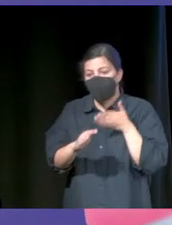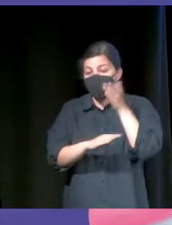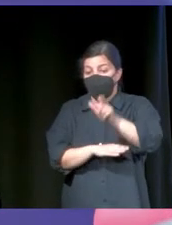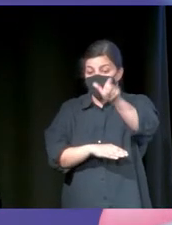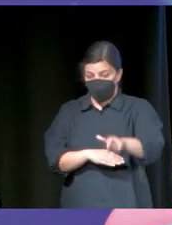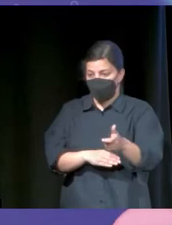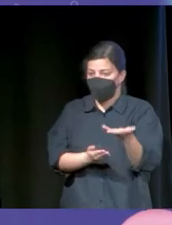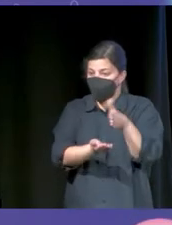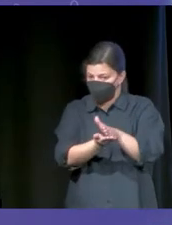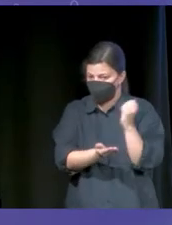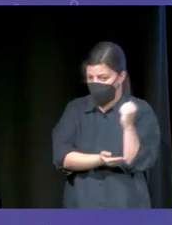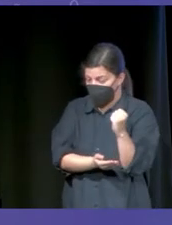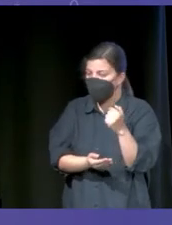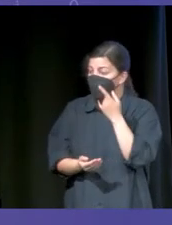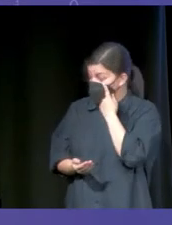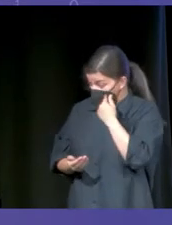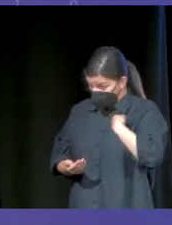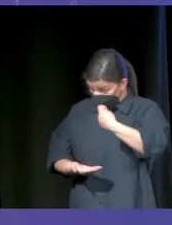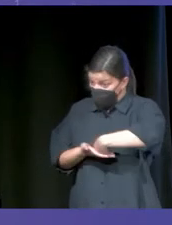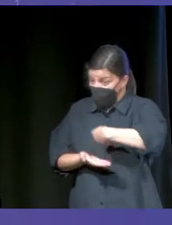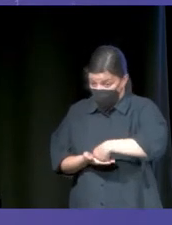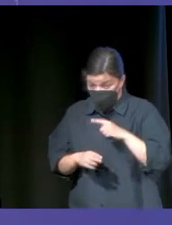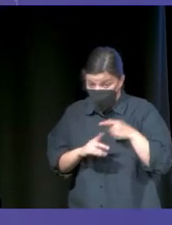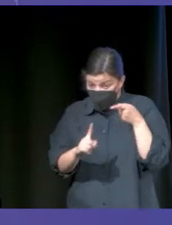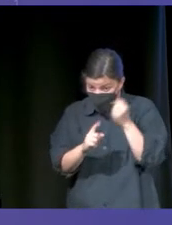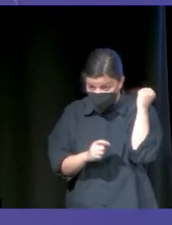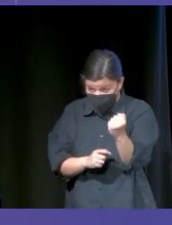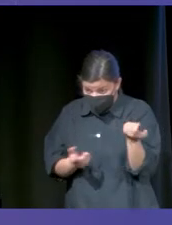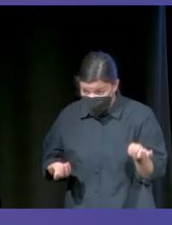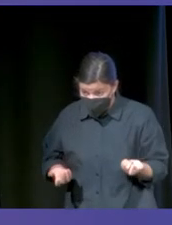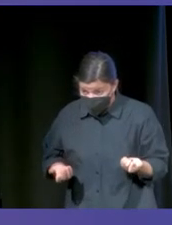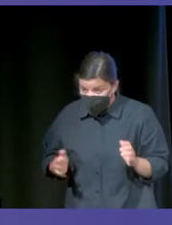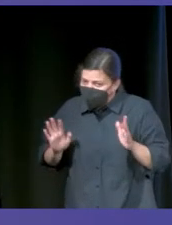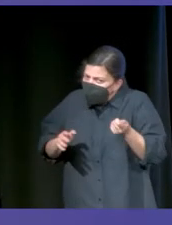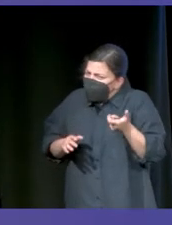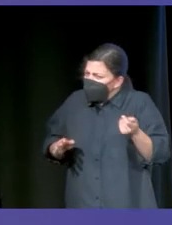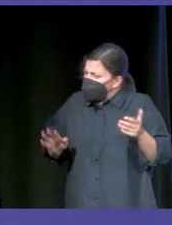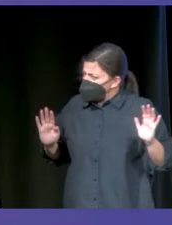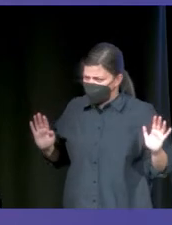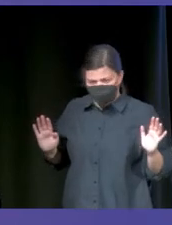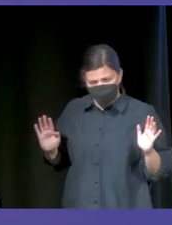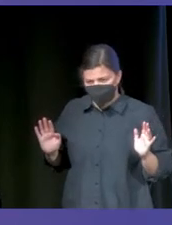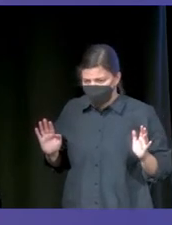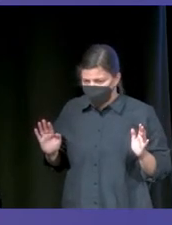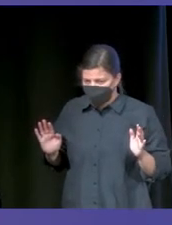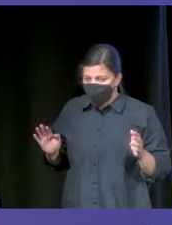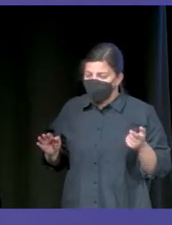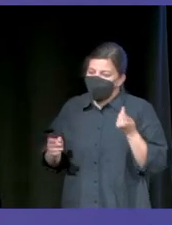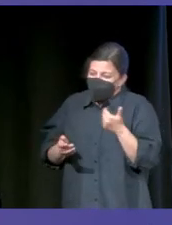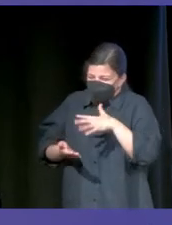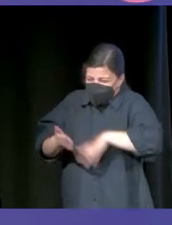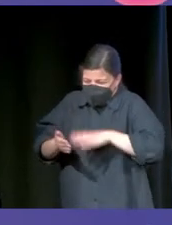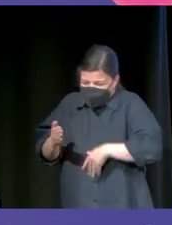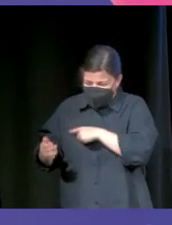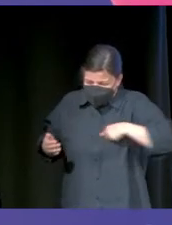muerto y le dijo, mira, me han pagado dinero para que te mate, pero poco. Tenía genes catalanes, es